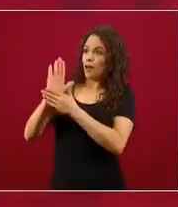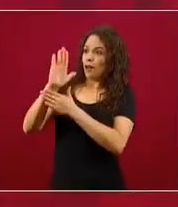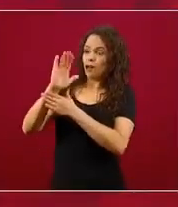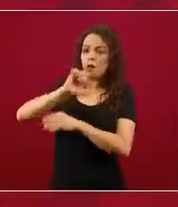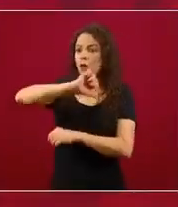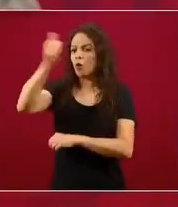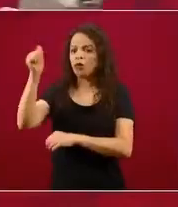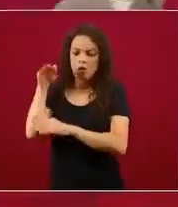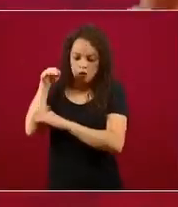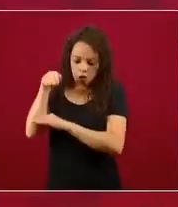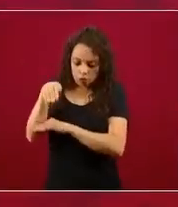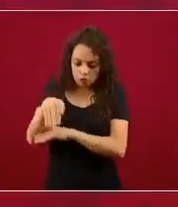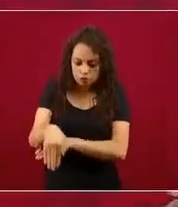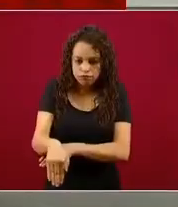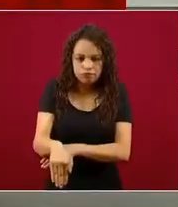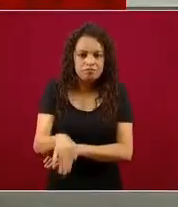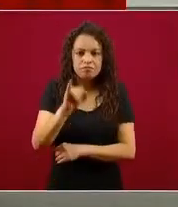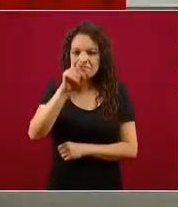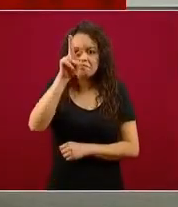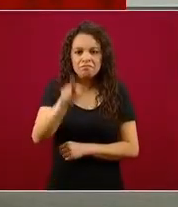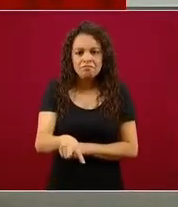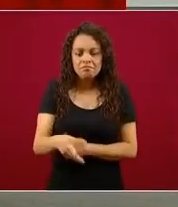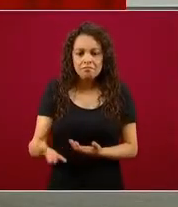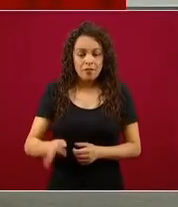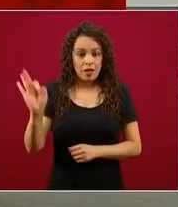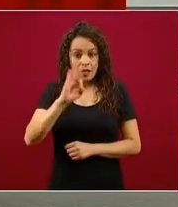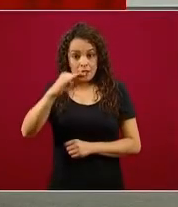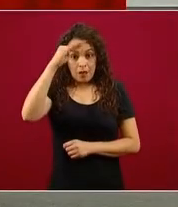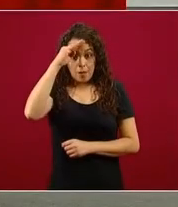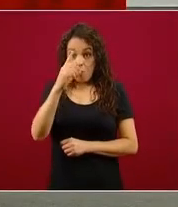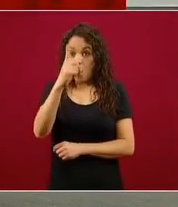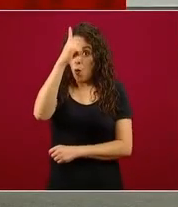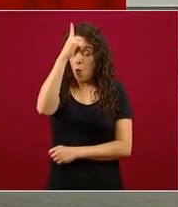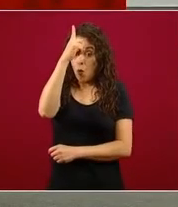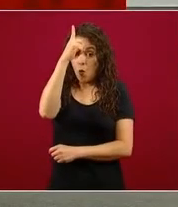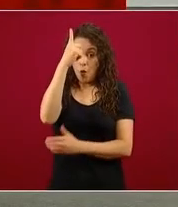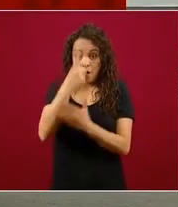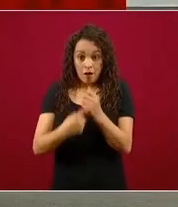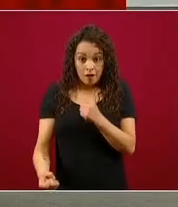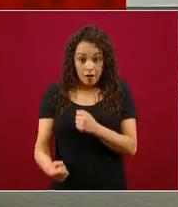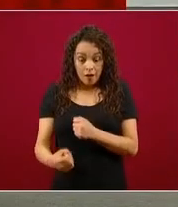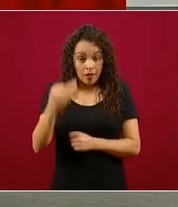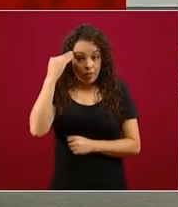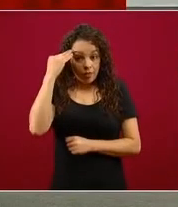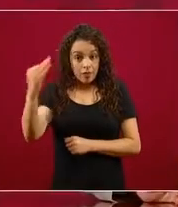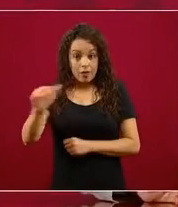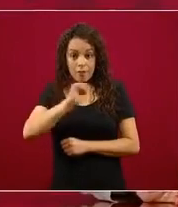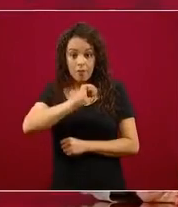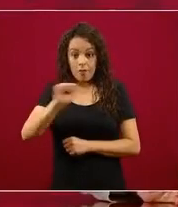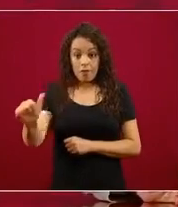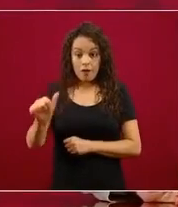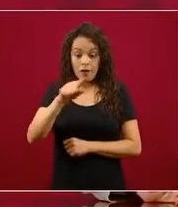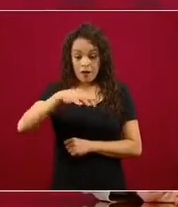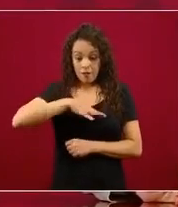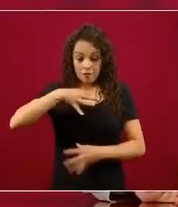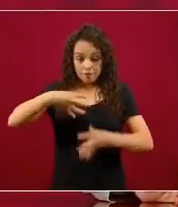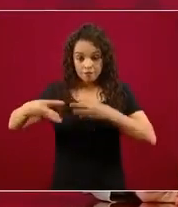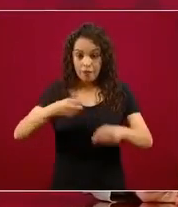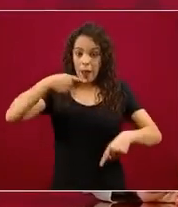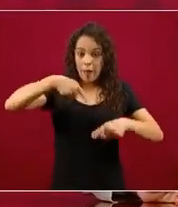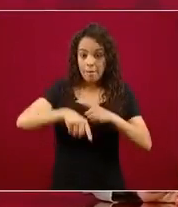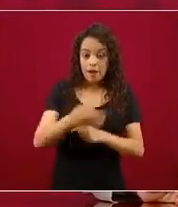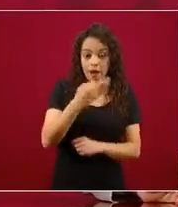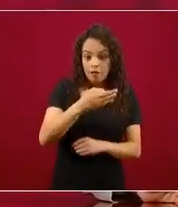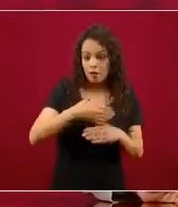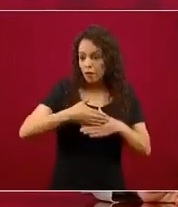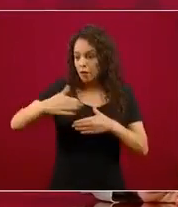esto. Si pensáramos en una sola temporada epidémica que empezó en febrero, terminara en octubre, el punto medio es